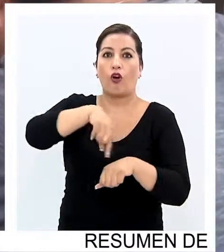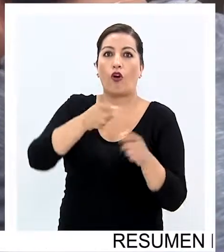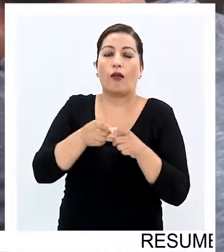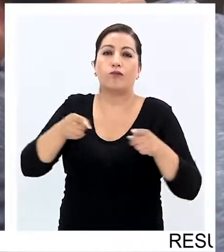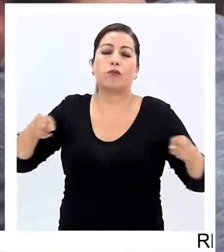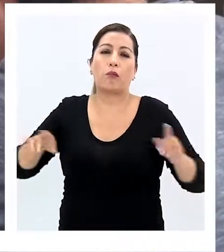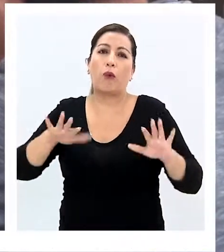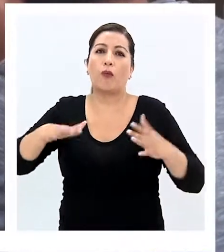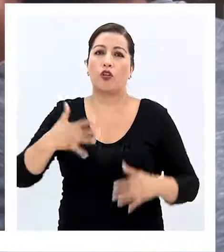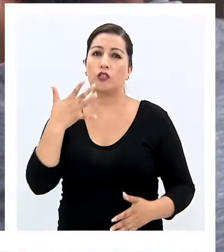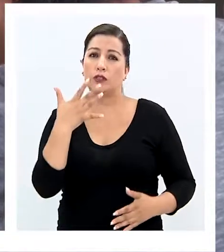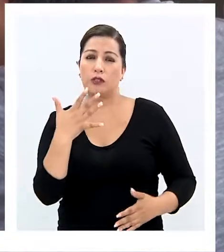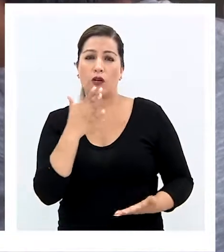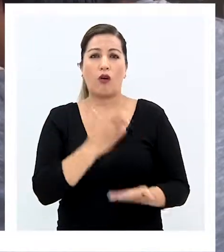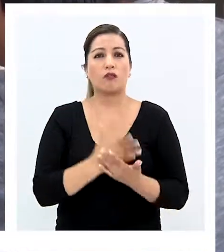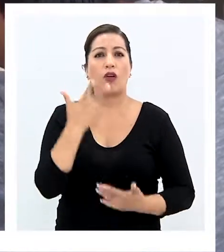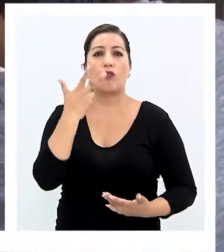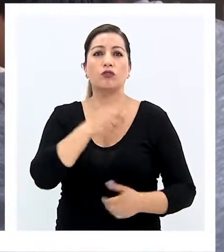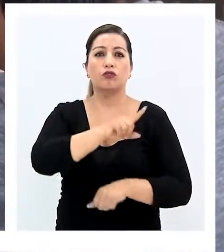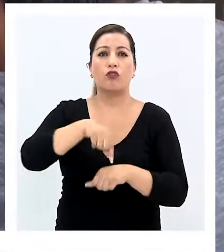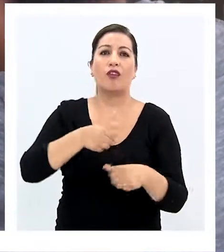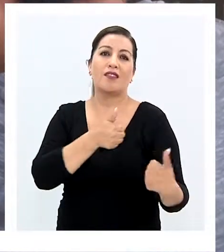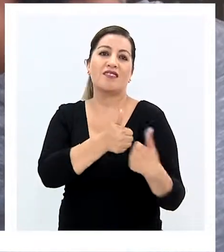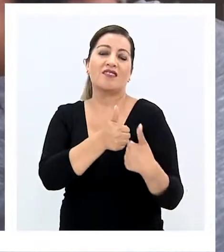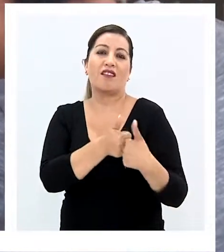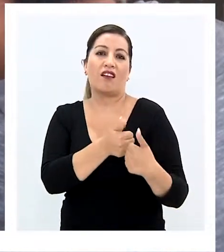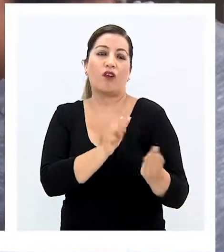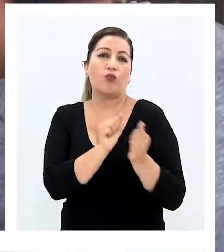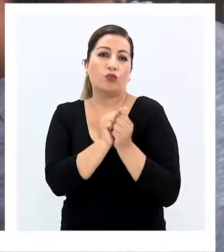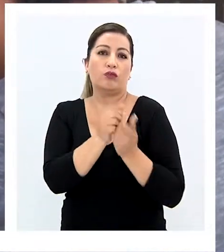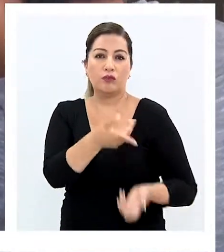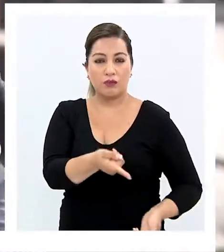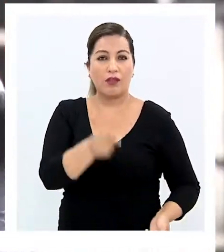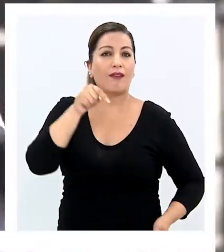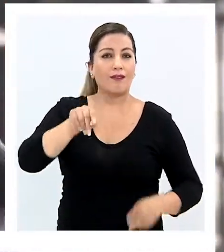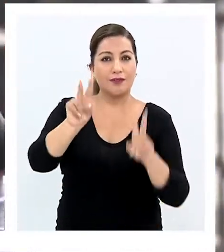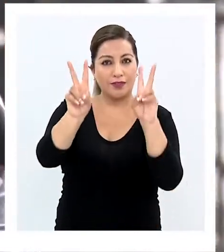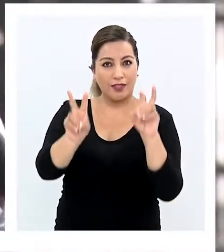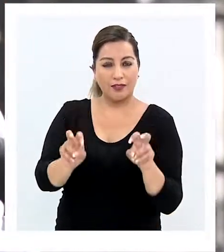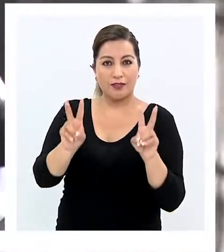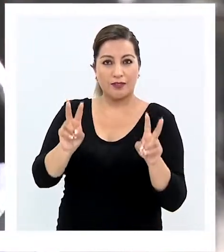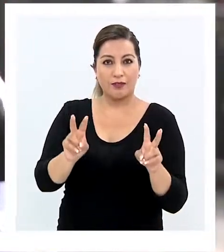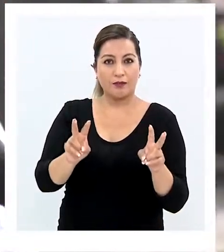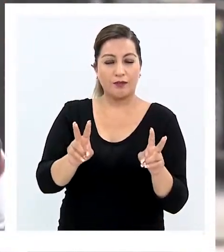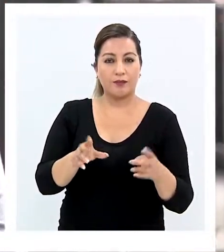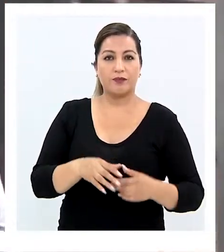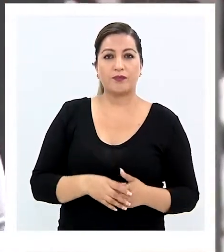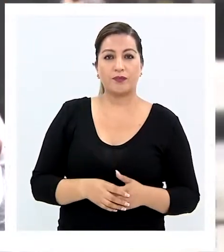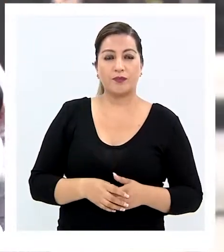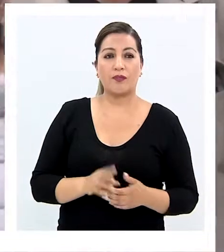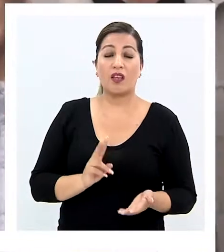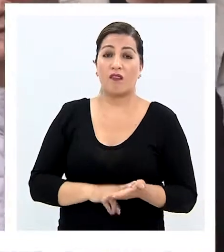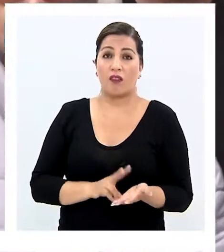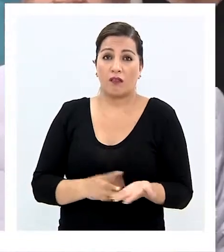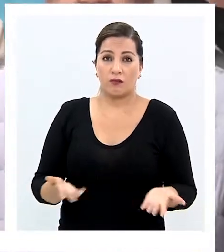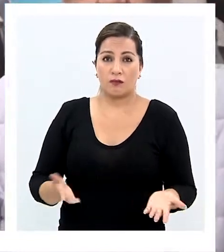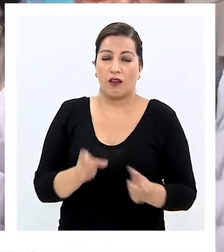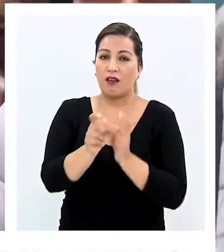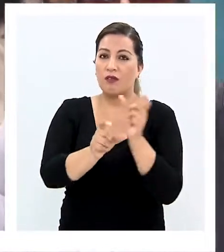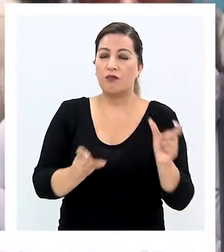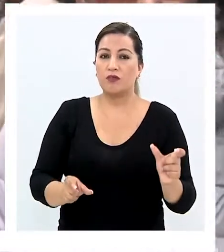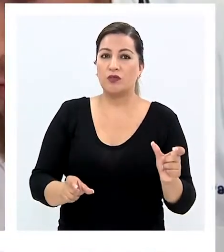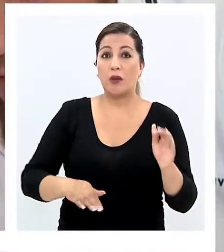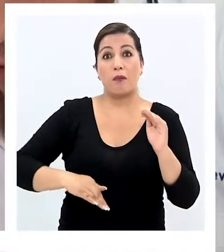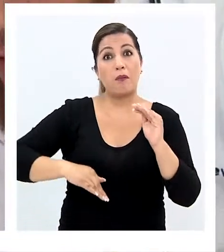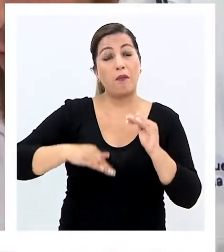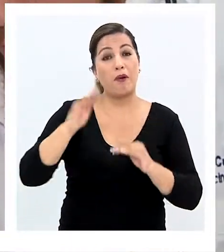amplio. Estamos hablando de 5 a 8 horas a lo menos. Por lo tanto, ese contexto, digamos, la verdad, las cosas que normalmente las personas